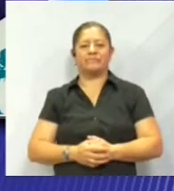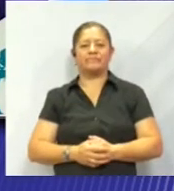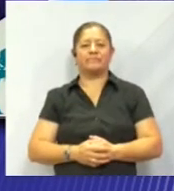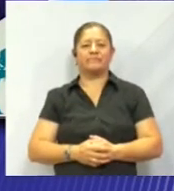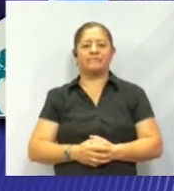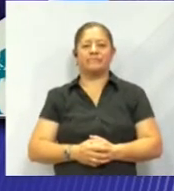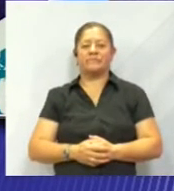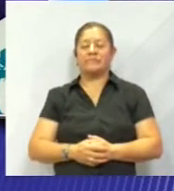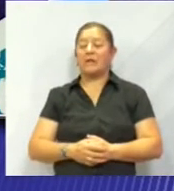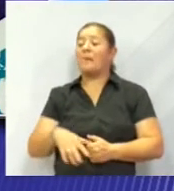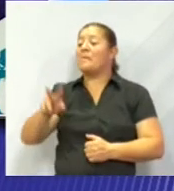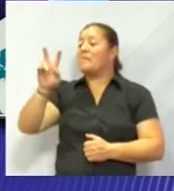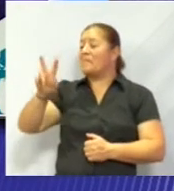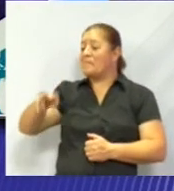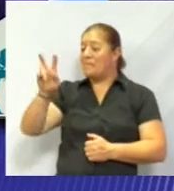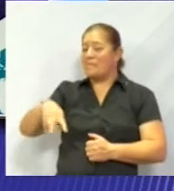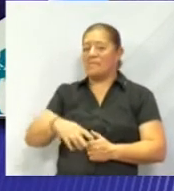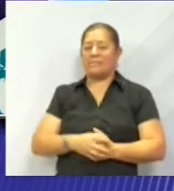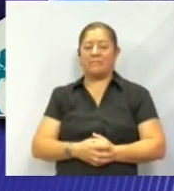Verdad.